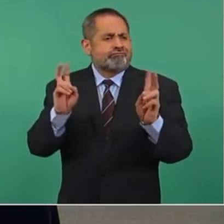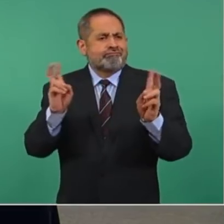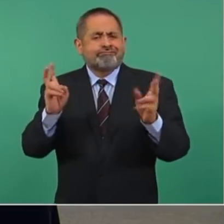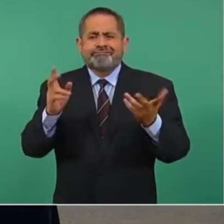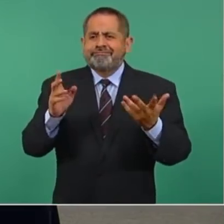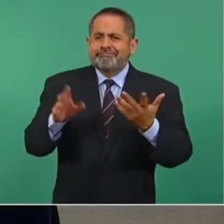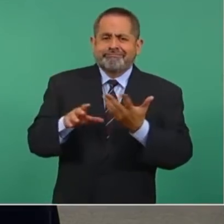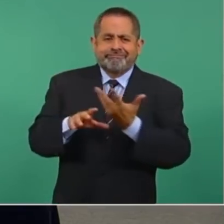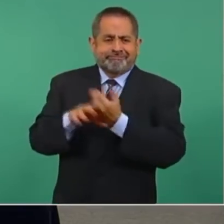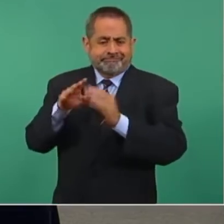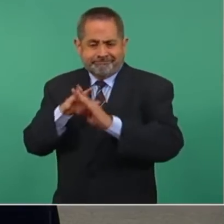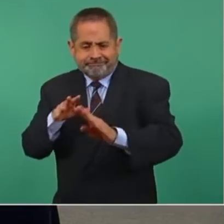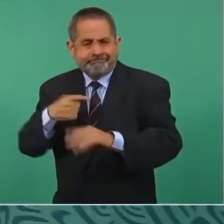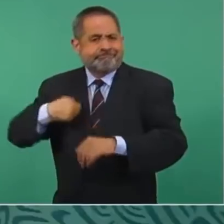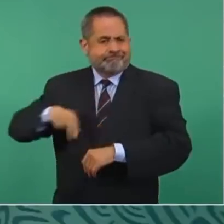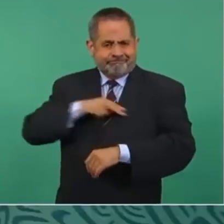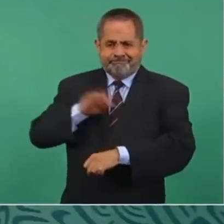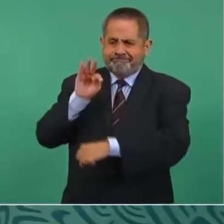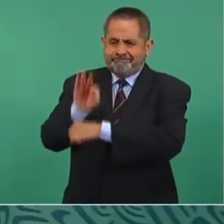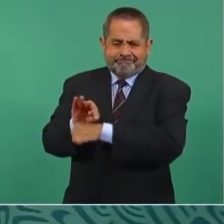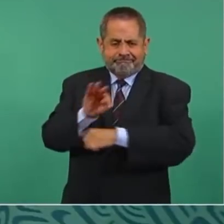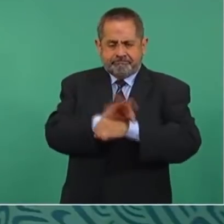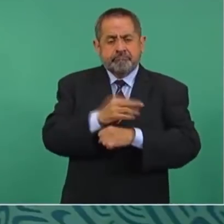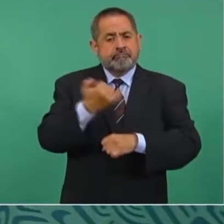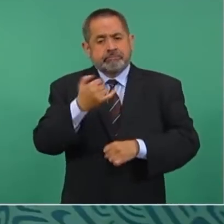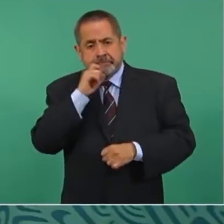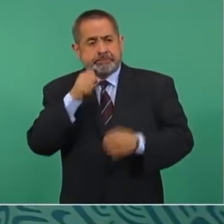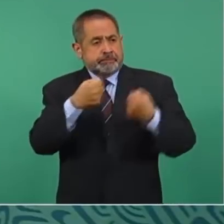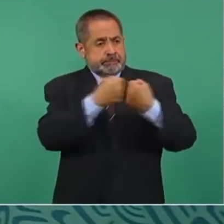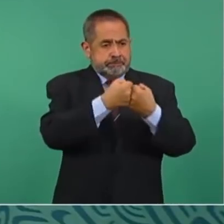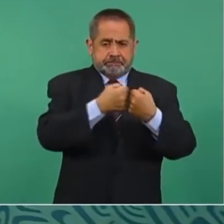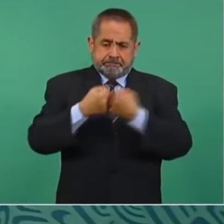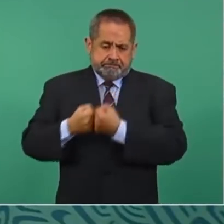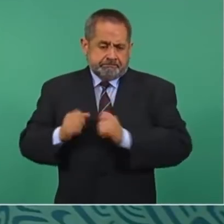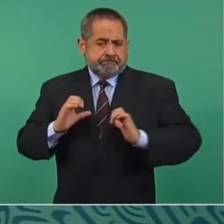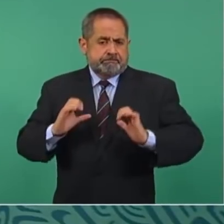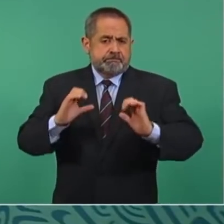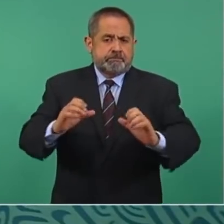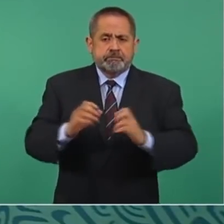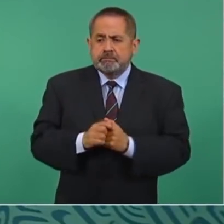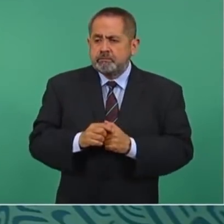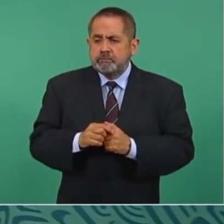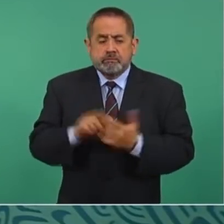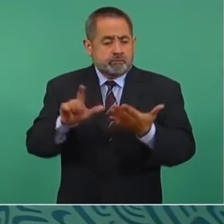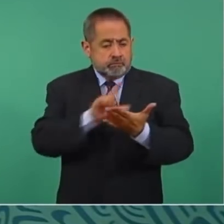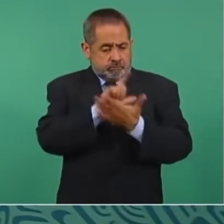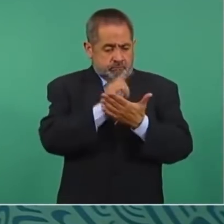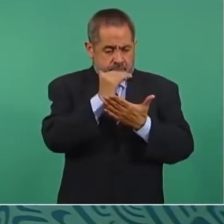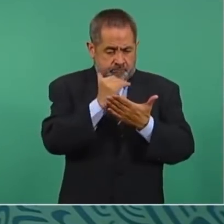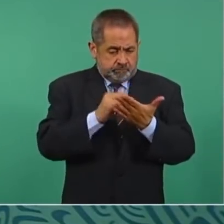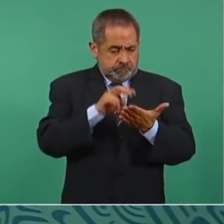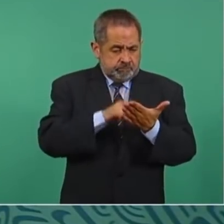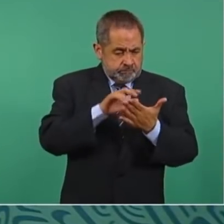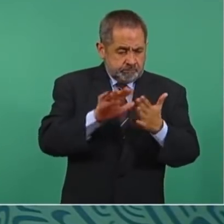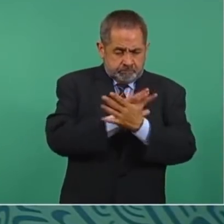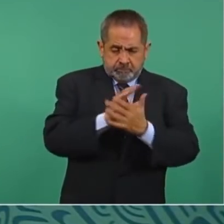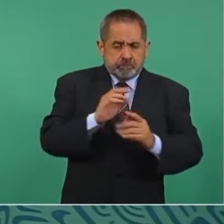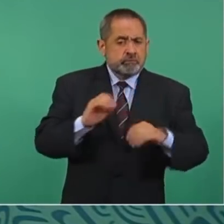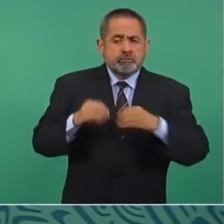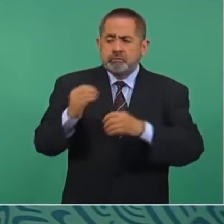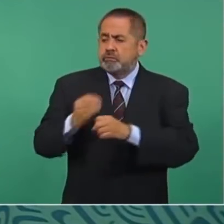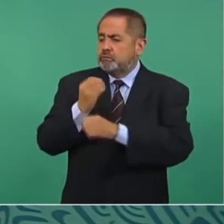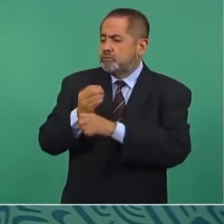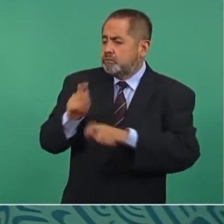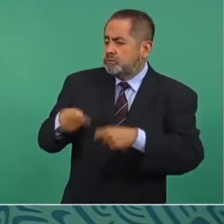humanamente nuestras respectivas fronteras, amplíe las vías legales de oportunidad y protección en los Estados